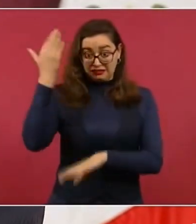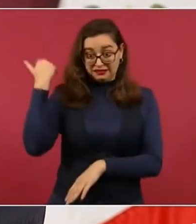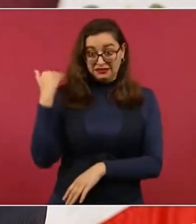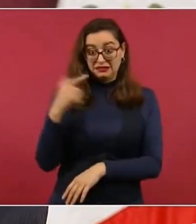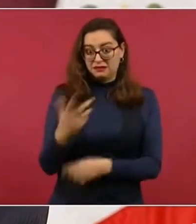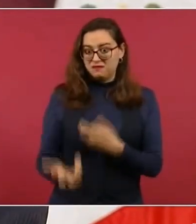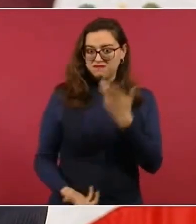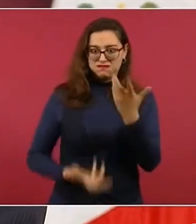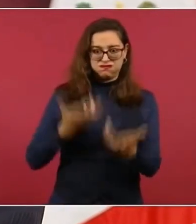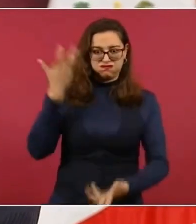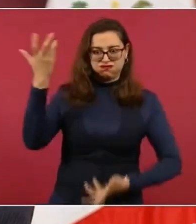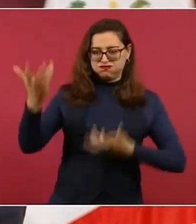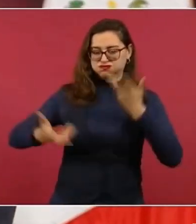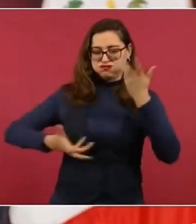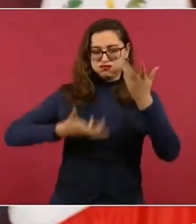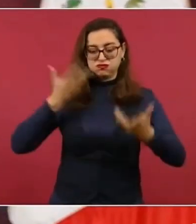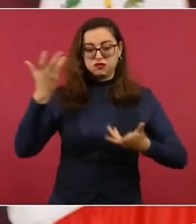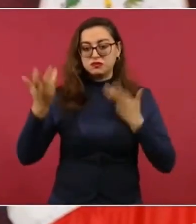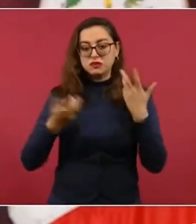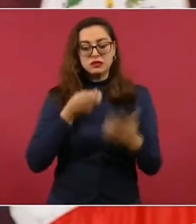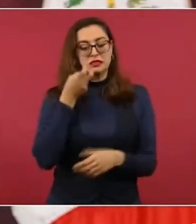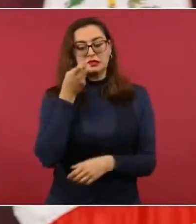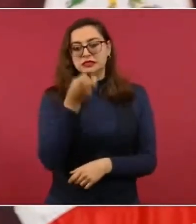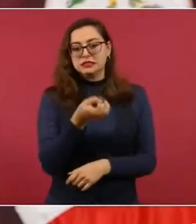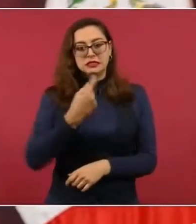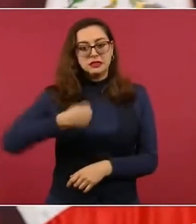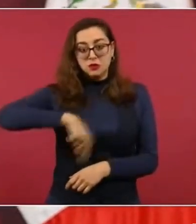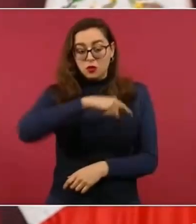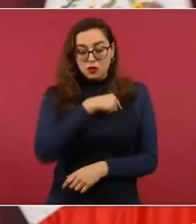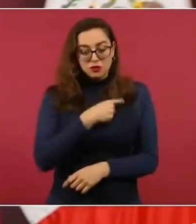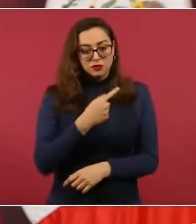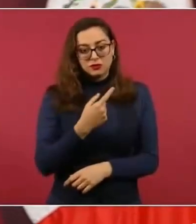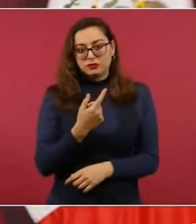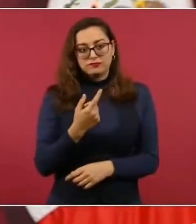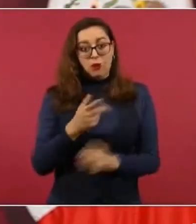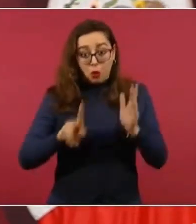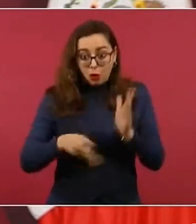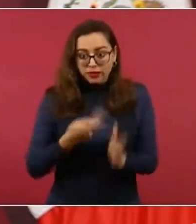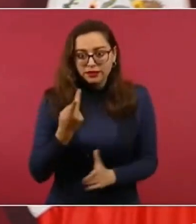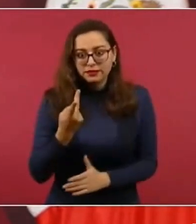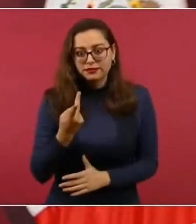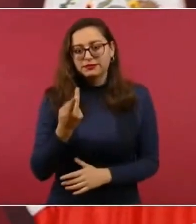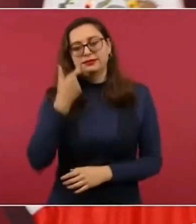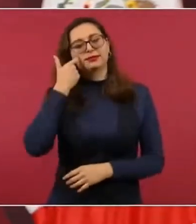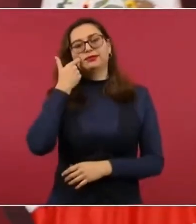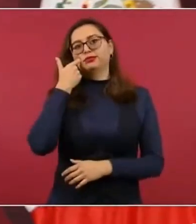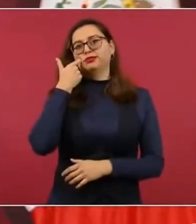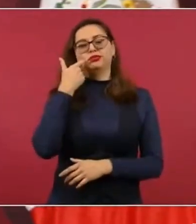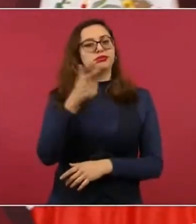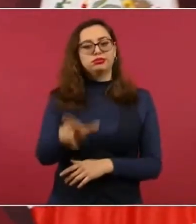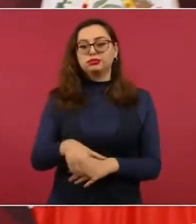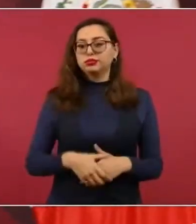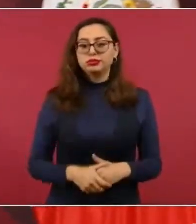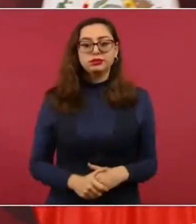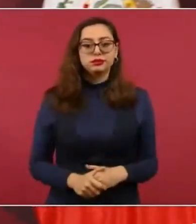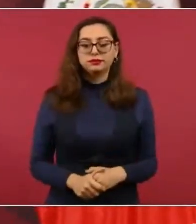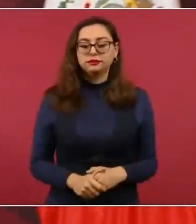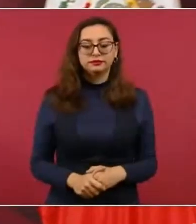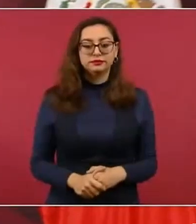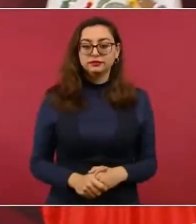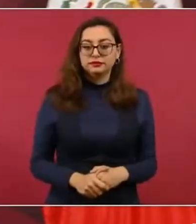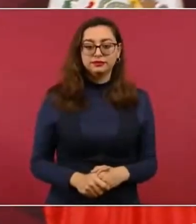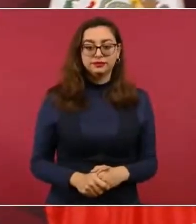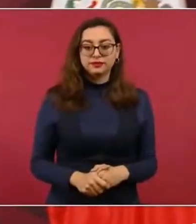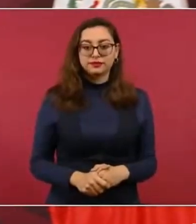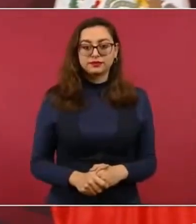en donde los